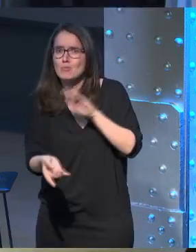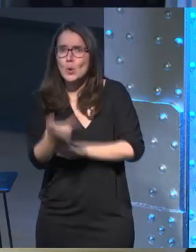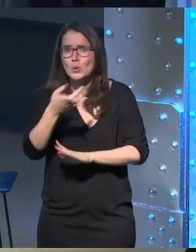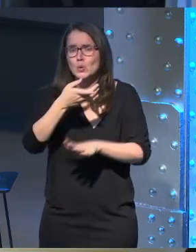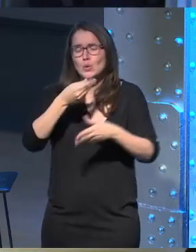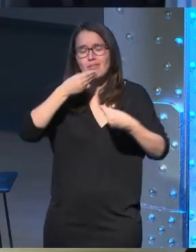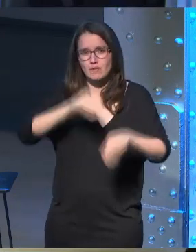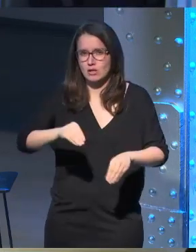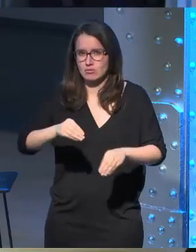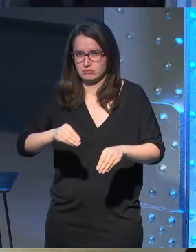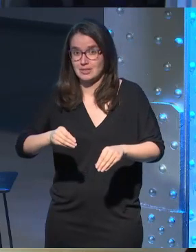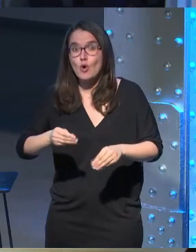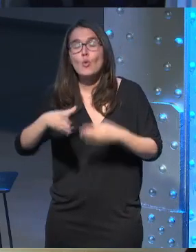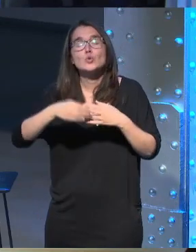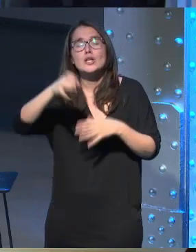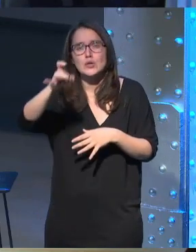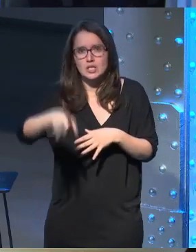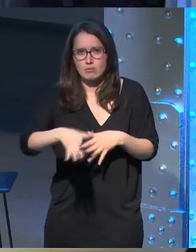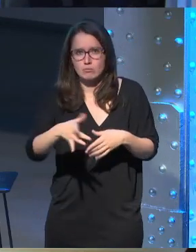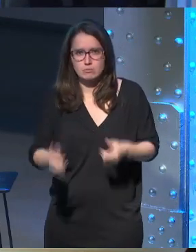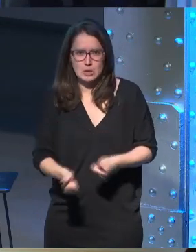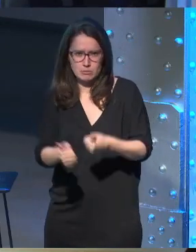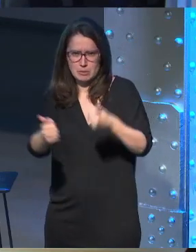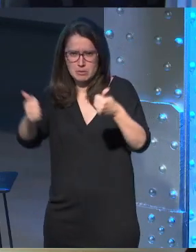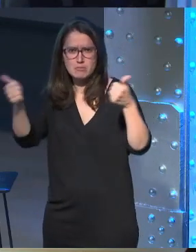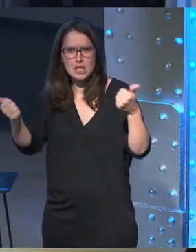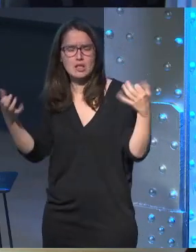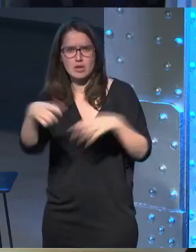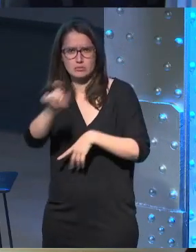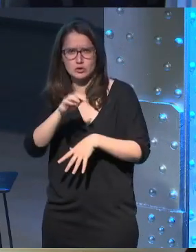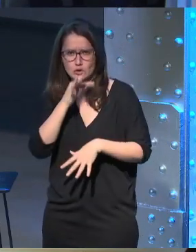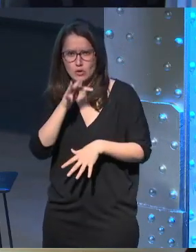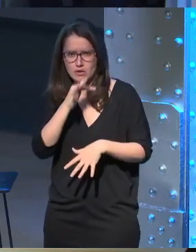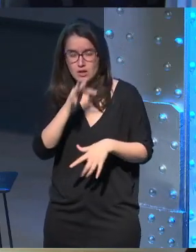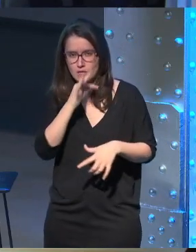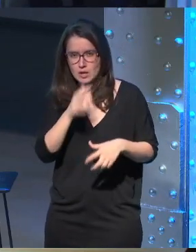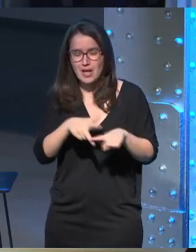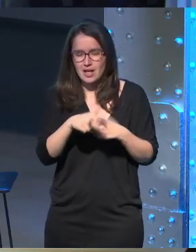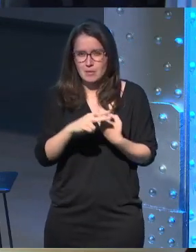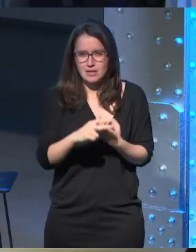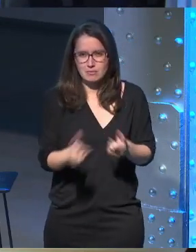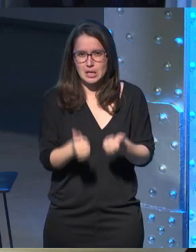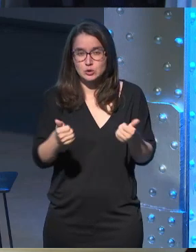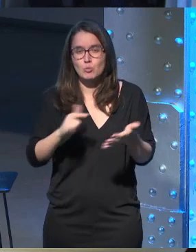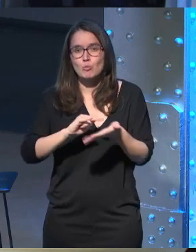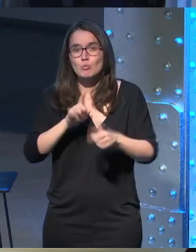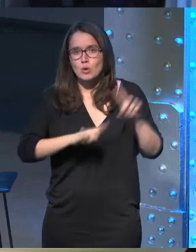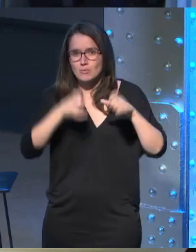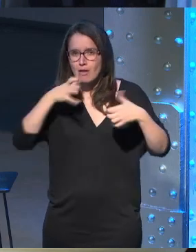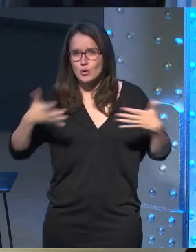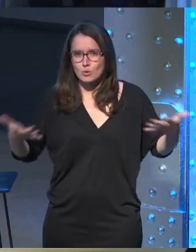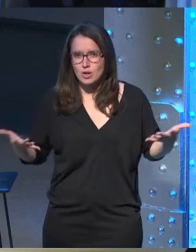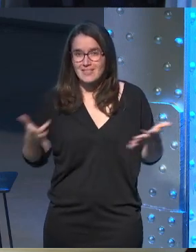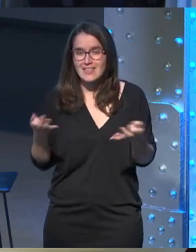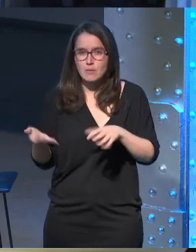extendida ¿quién es el usuario? pero hay muchas más cosas que tenemos que decidir ¿vale? por ejemplo hay muchas más herramientas que tenemos un problema que existe ahora es que